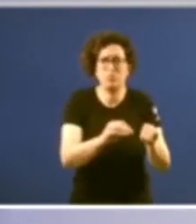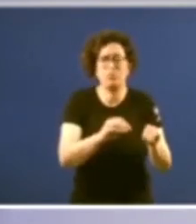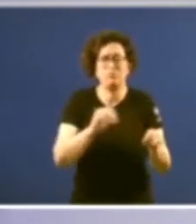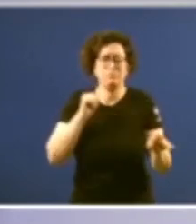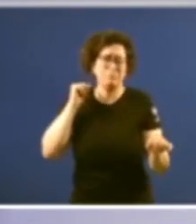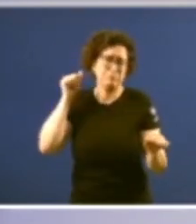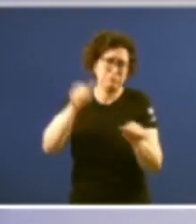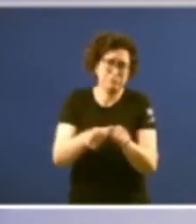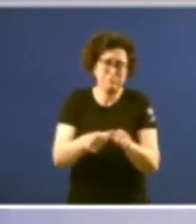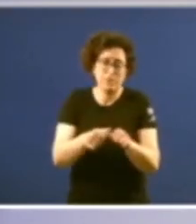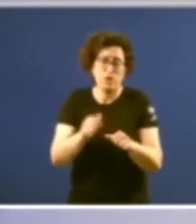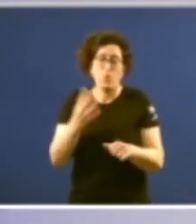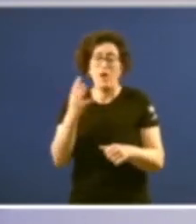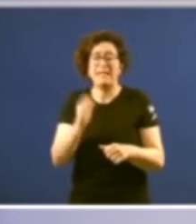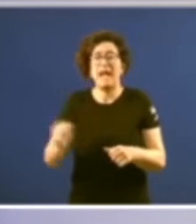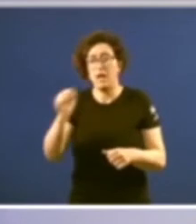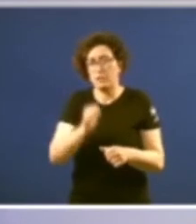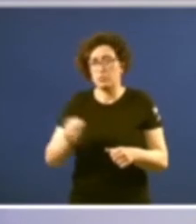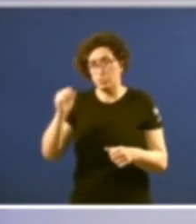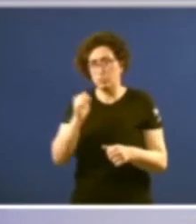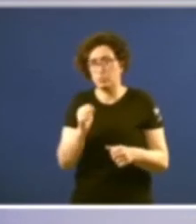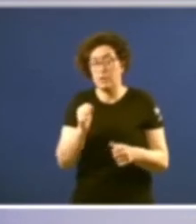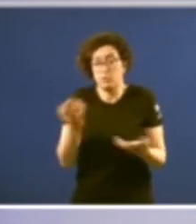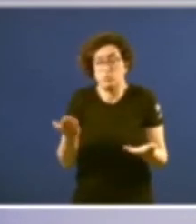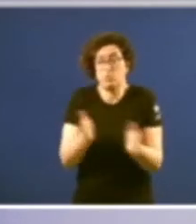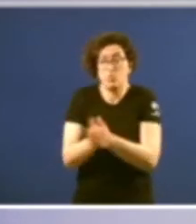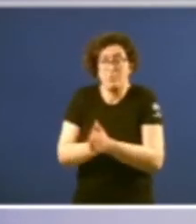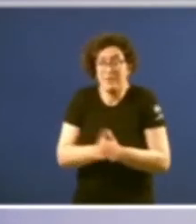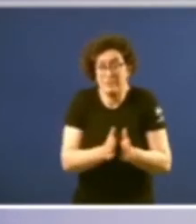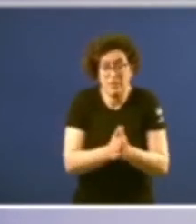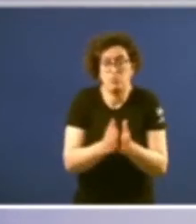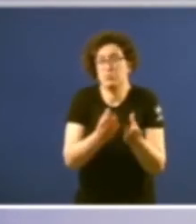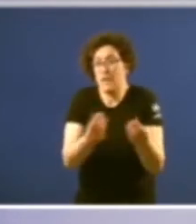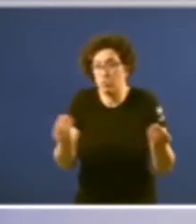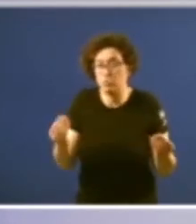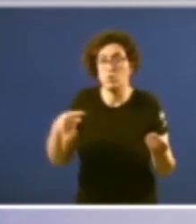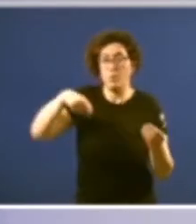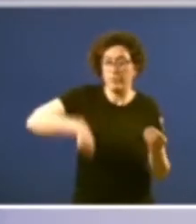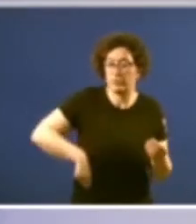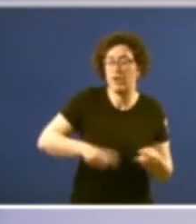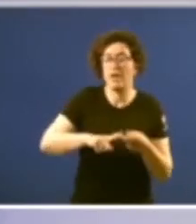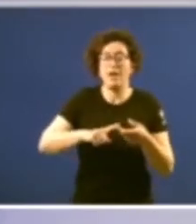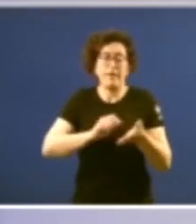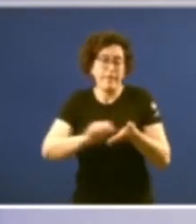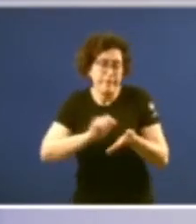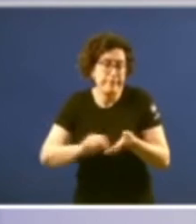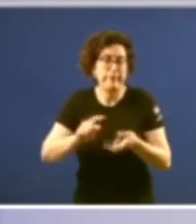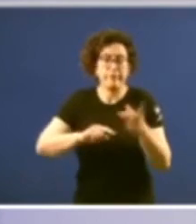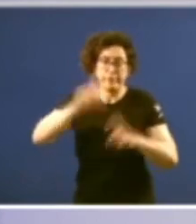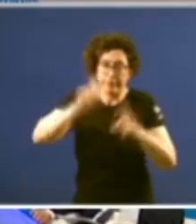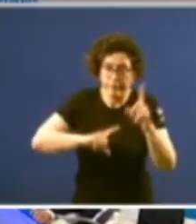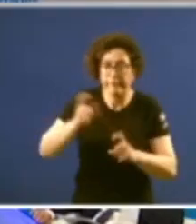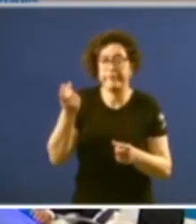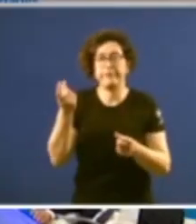longo destas catro décadas por tantos compañeros por tantos profesionais redatores fotógrafos editores directivos